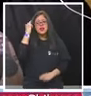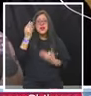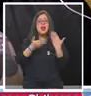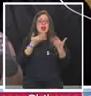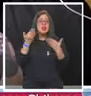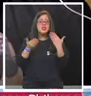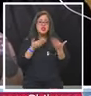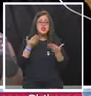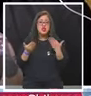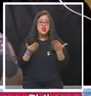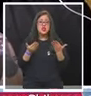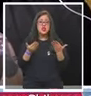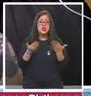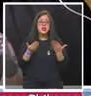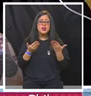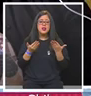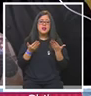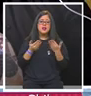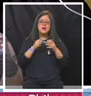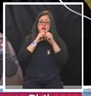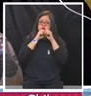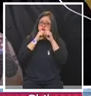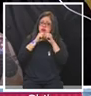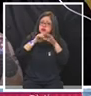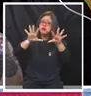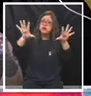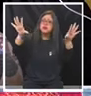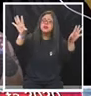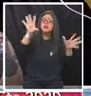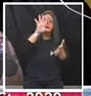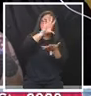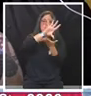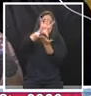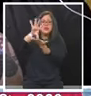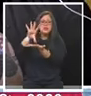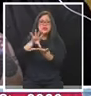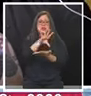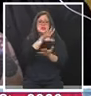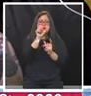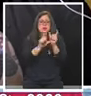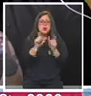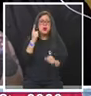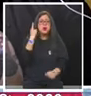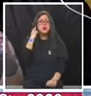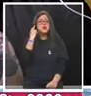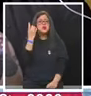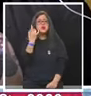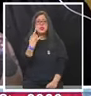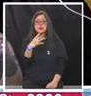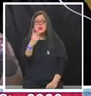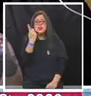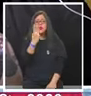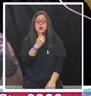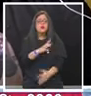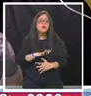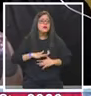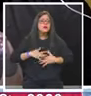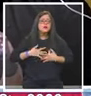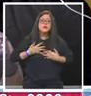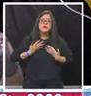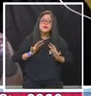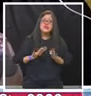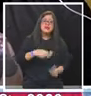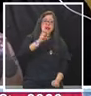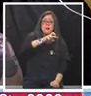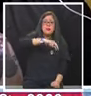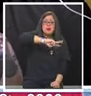canción fuera a transparrar tantas fronteras a tantos países. Porque es un solo sentimiento lo que tenemos nosotros hacia nuestros héroes.